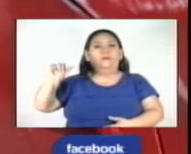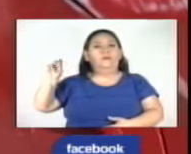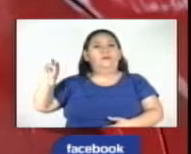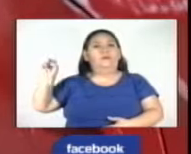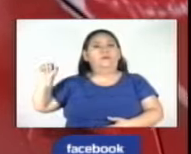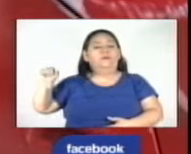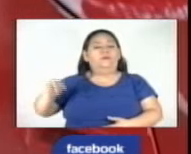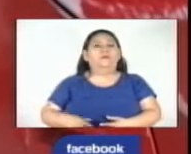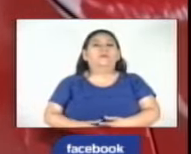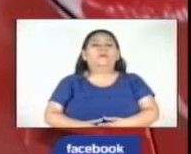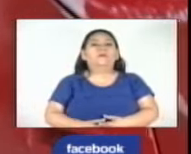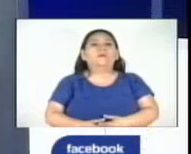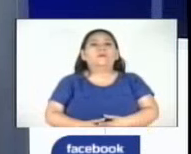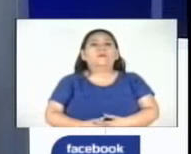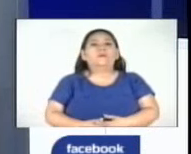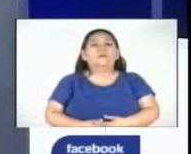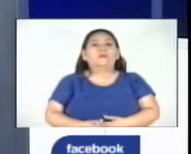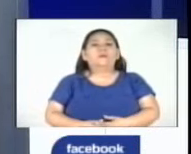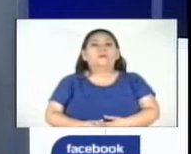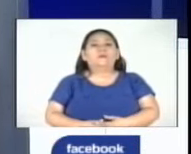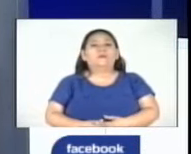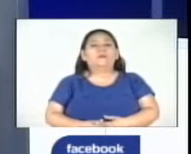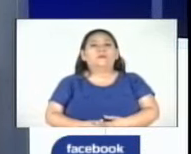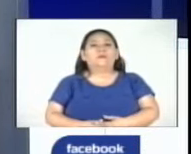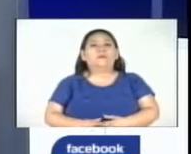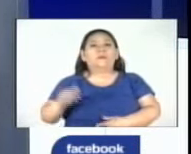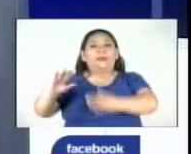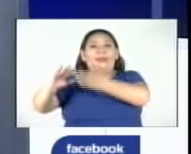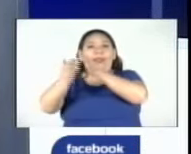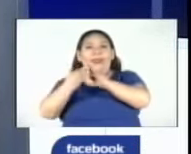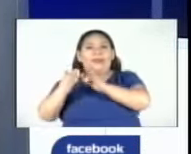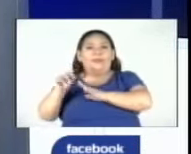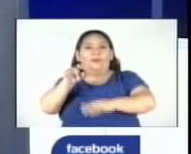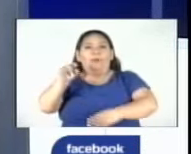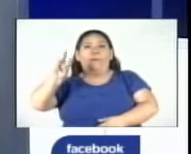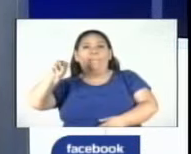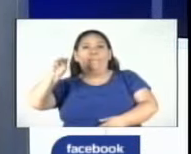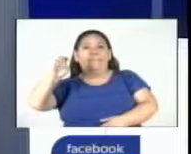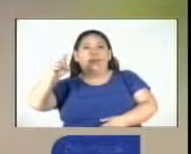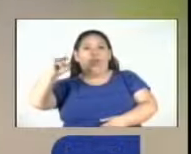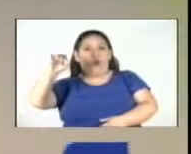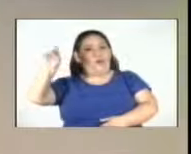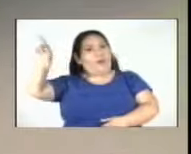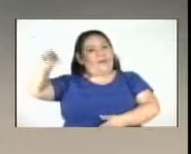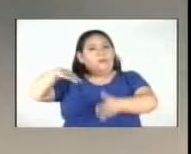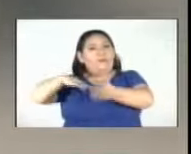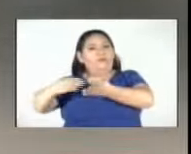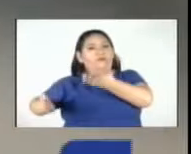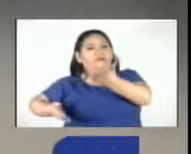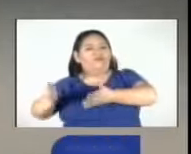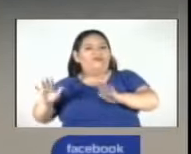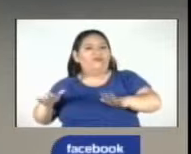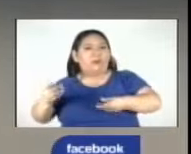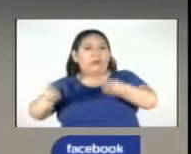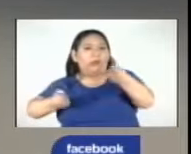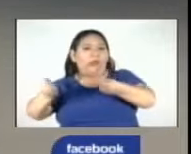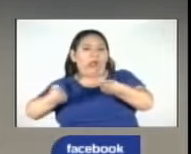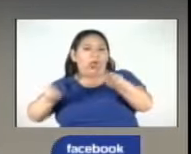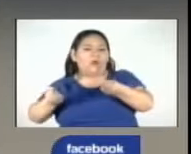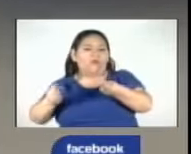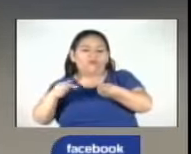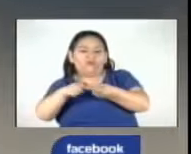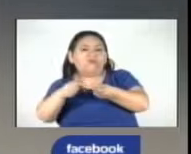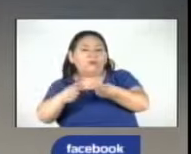Leyva para Noticiero Hechos. En la residencial México del municipio de Mexicanos, dos vehículos fueron